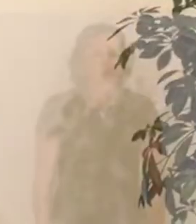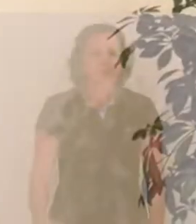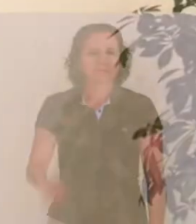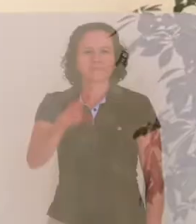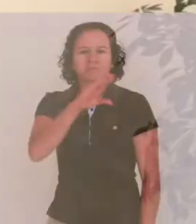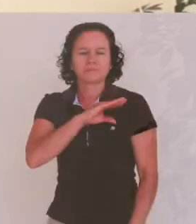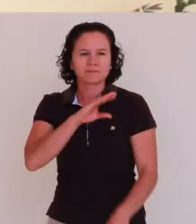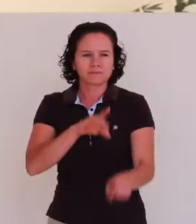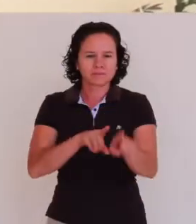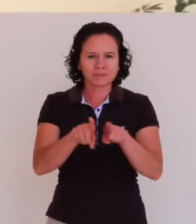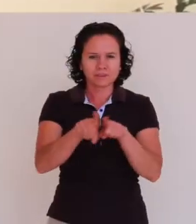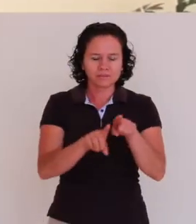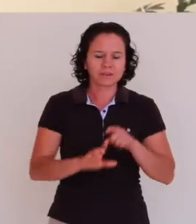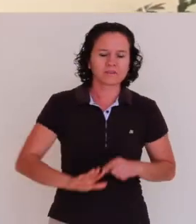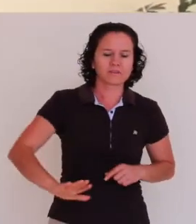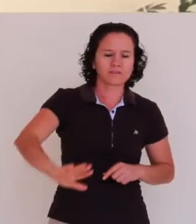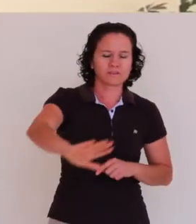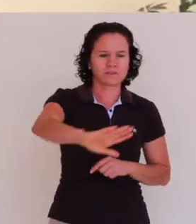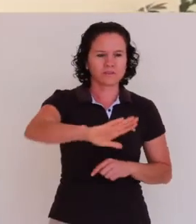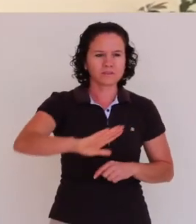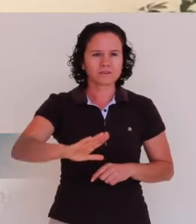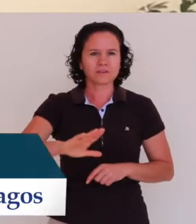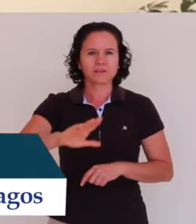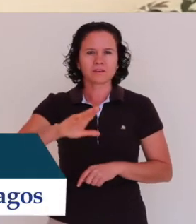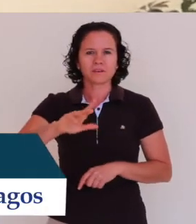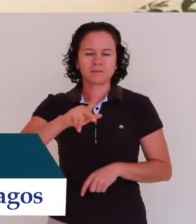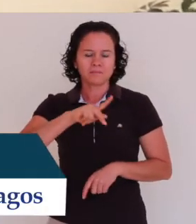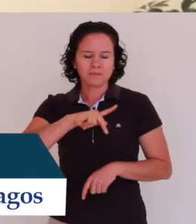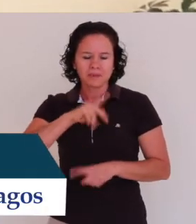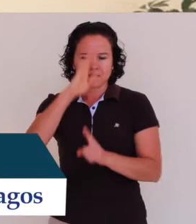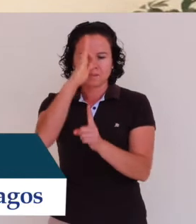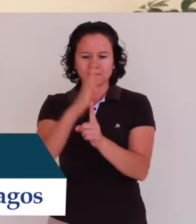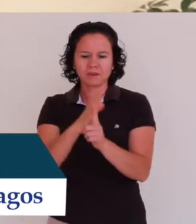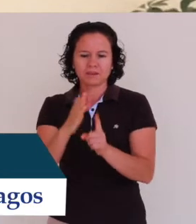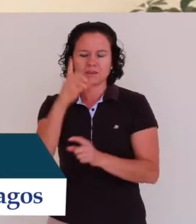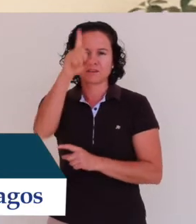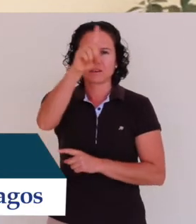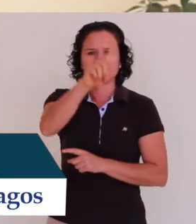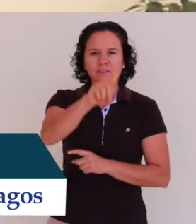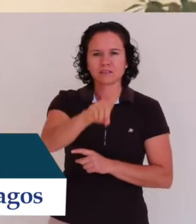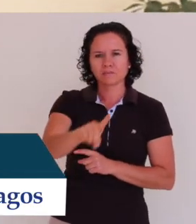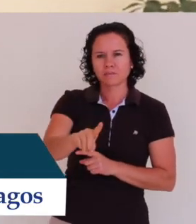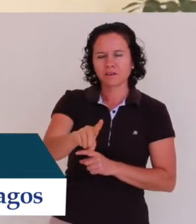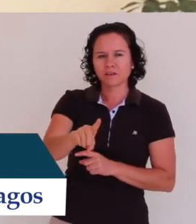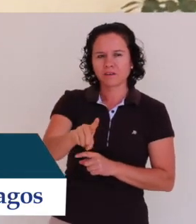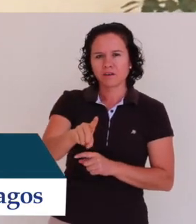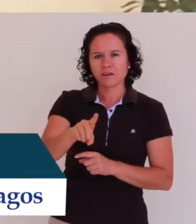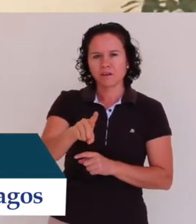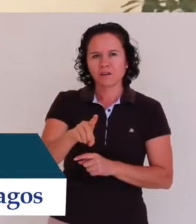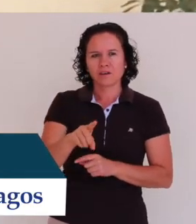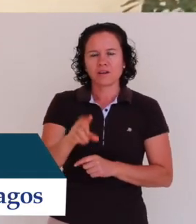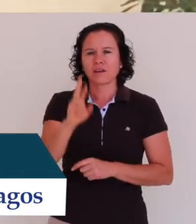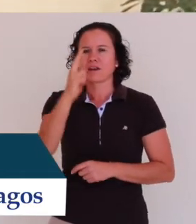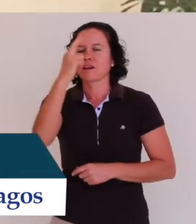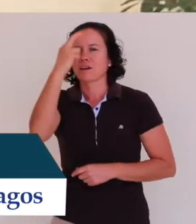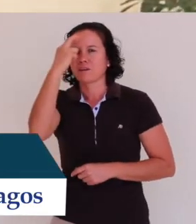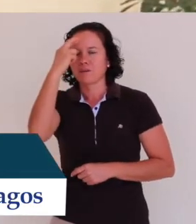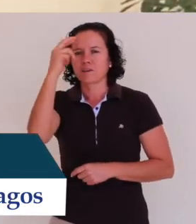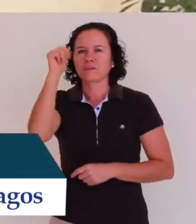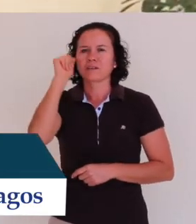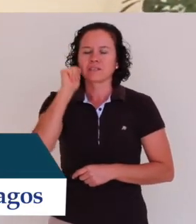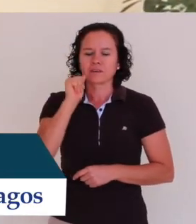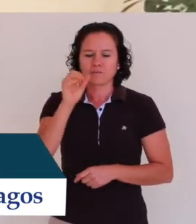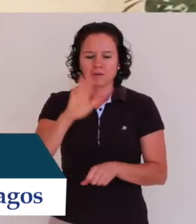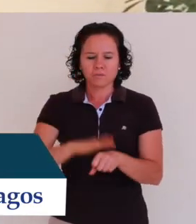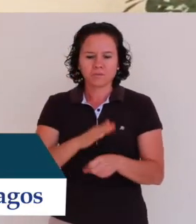Muy queridos hermanos, todos en el Señor, les envío mi bendición desde este momento y les recuerdo que siempre